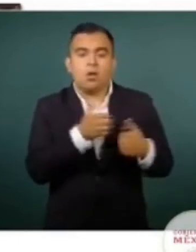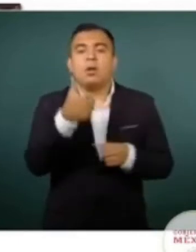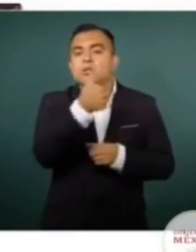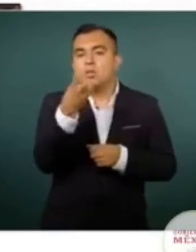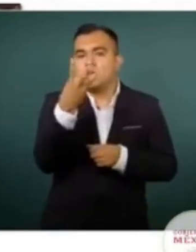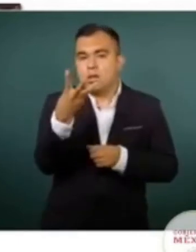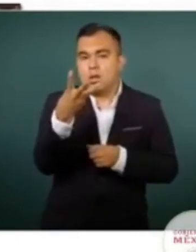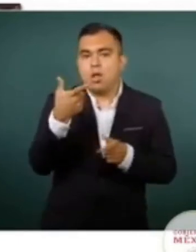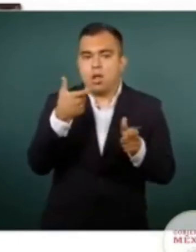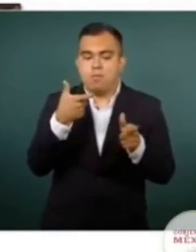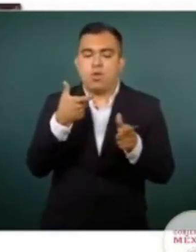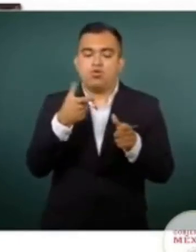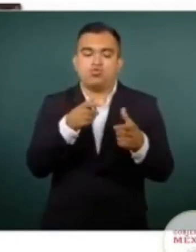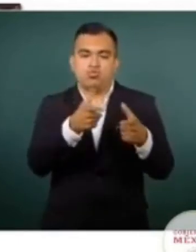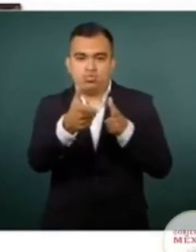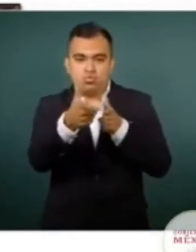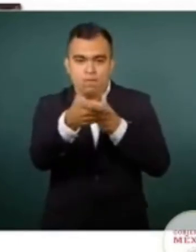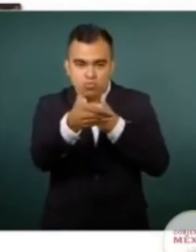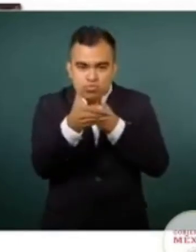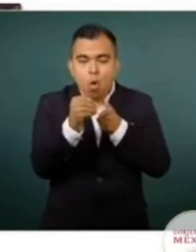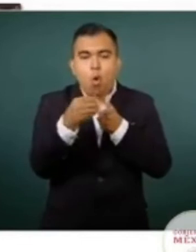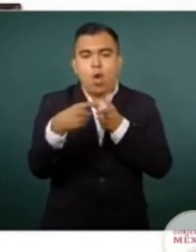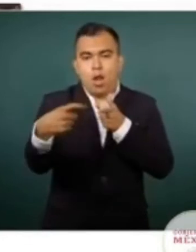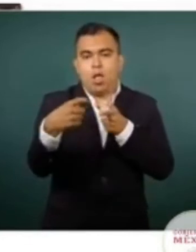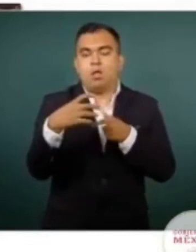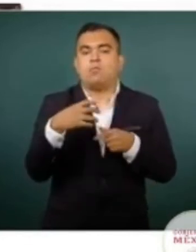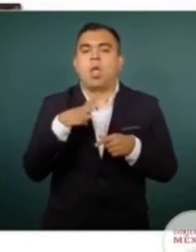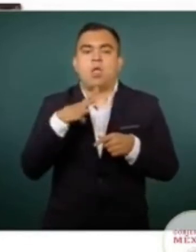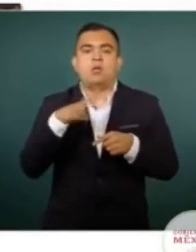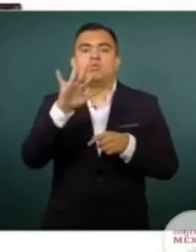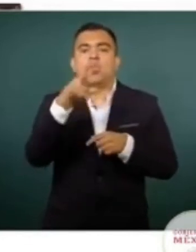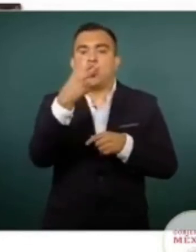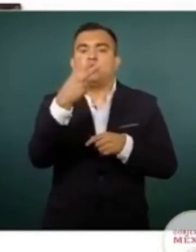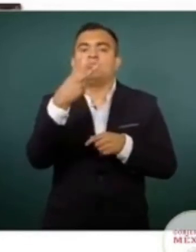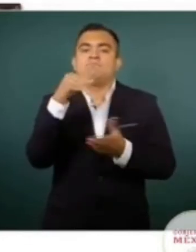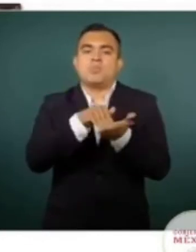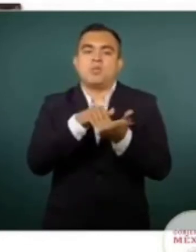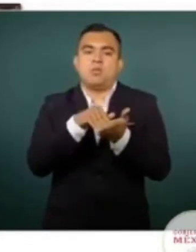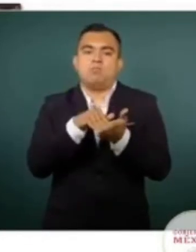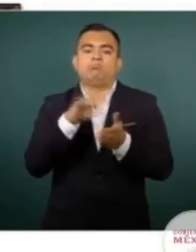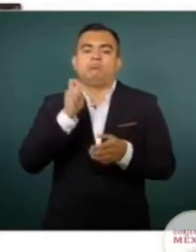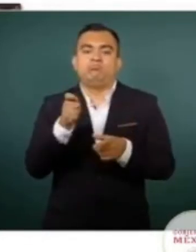y largas, más de 52 mil cartuchos asegurados,